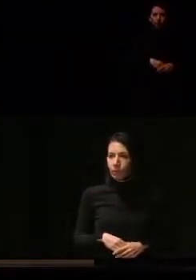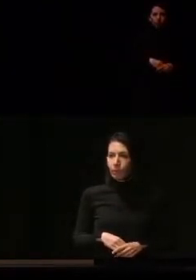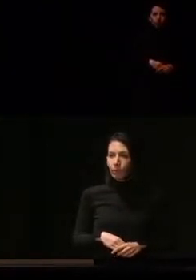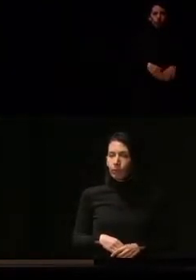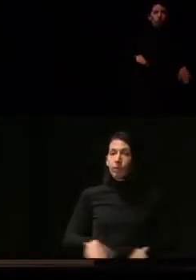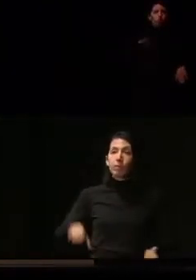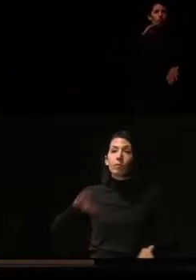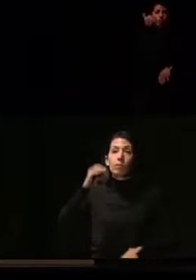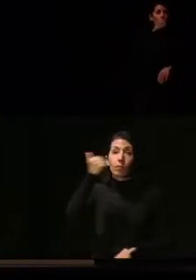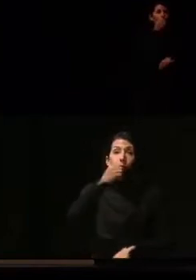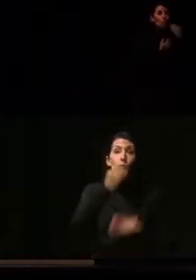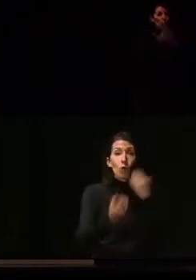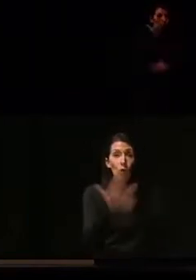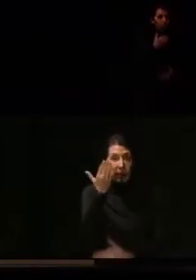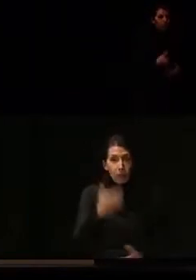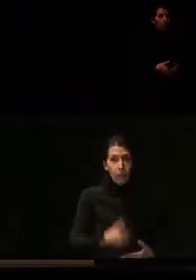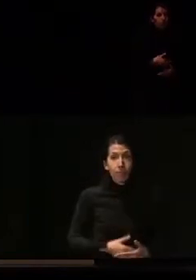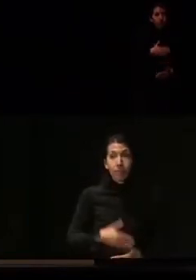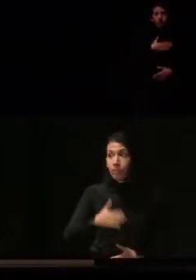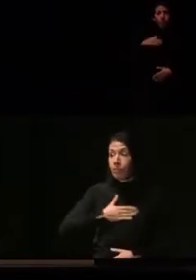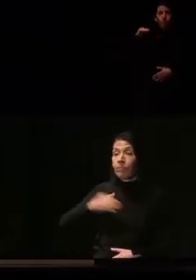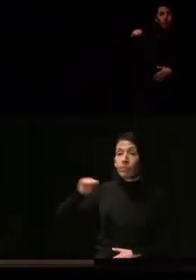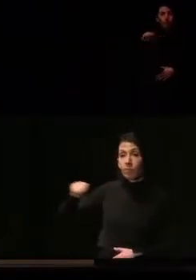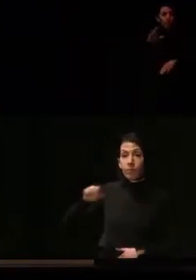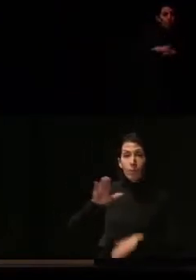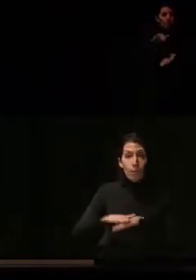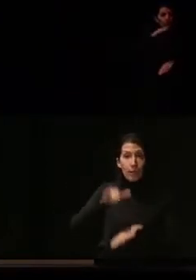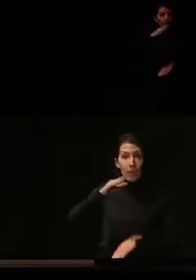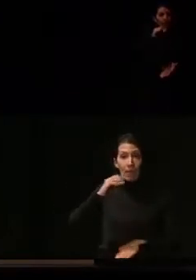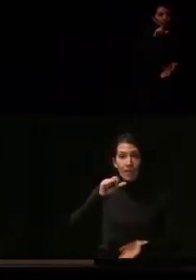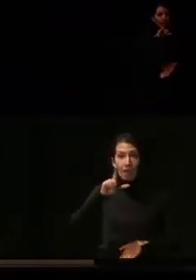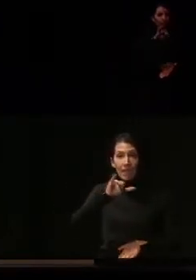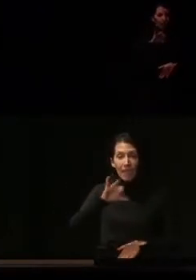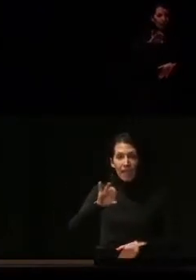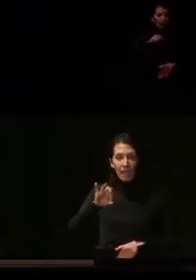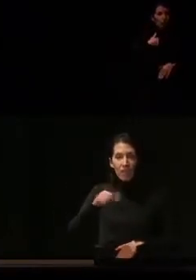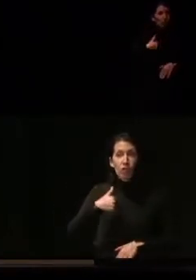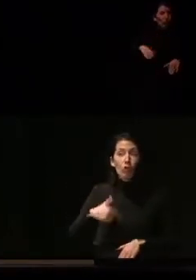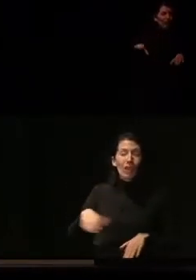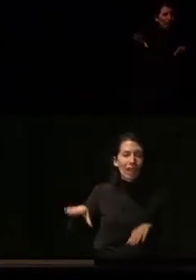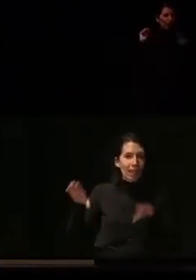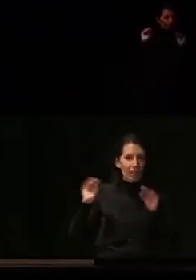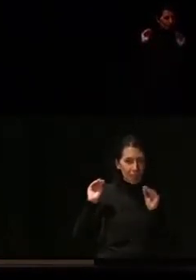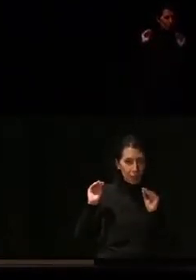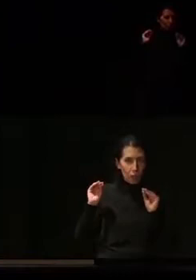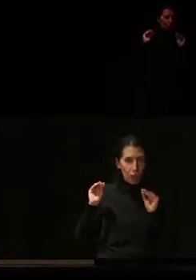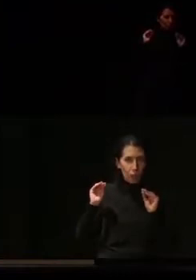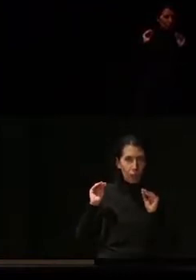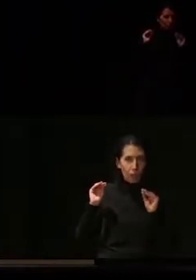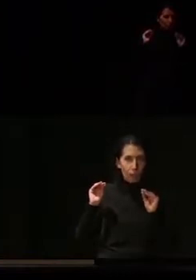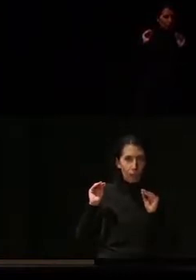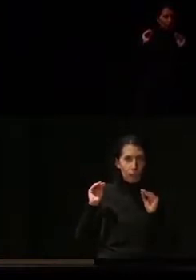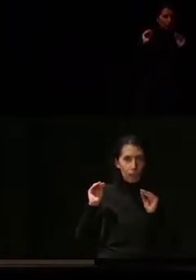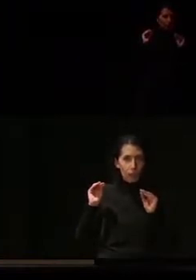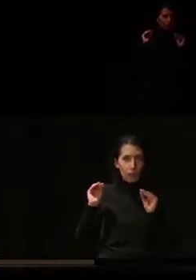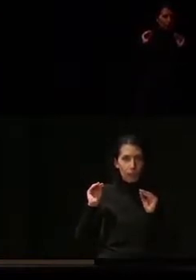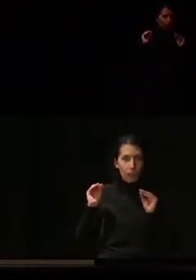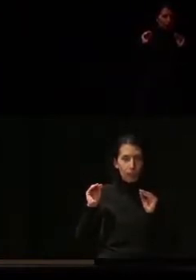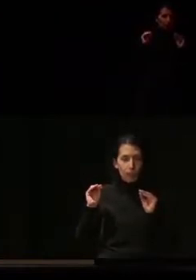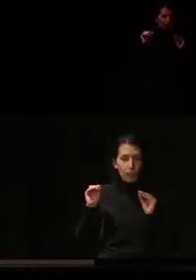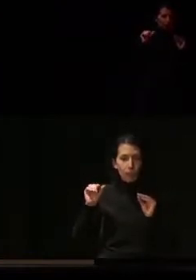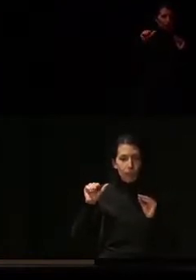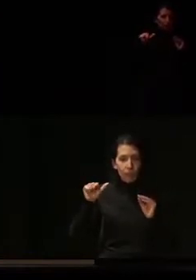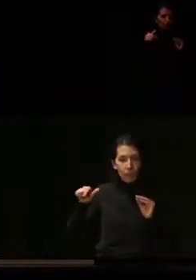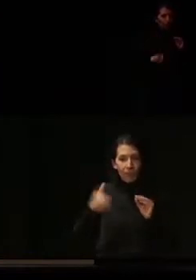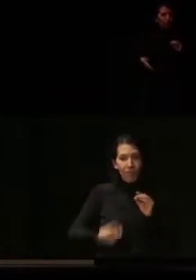Buenos días. Mi pregunta era para Isabel Calzas. Te he querido entender que había